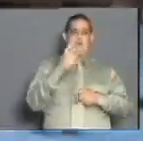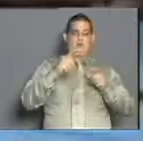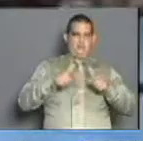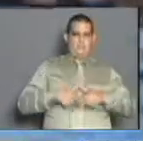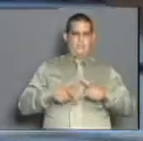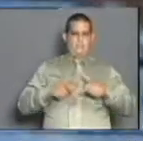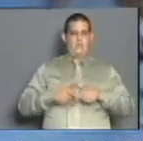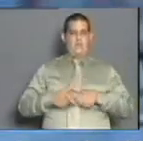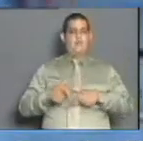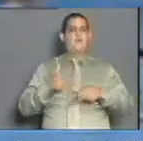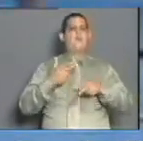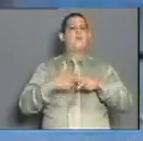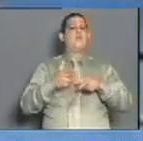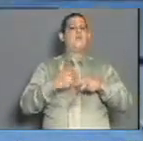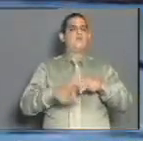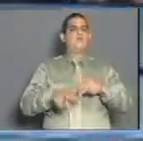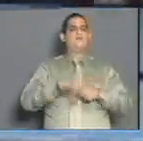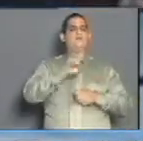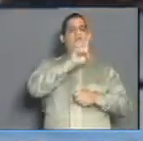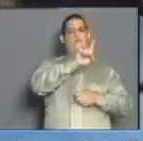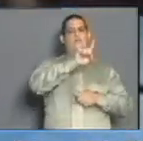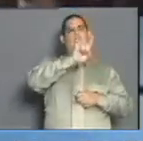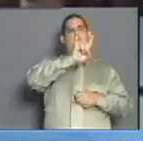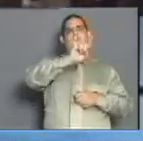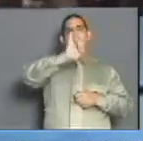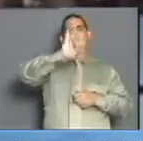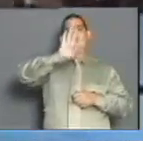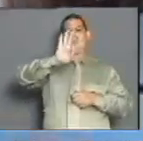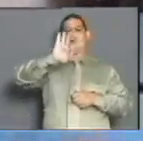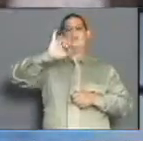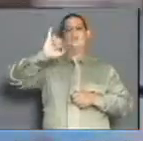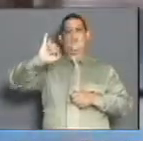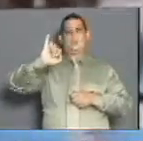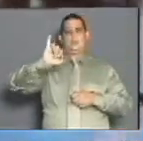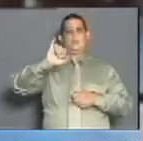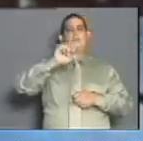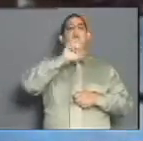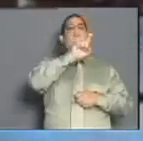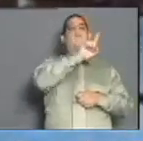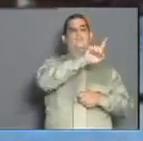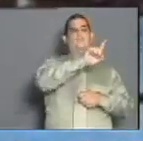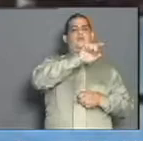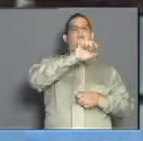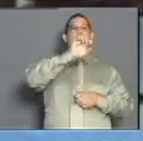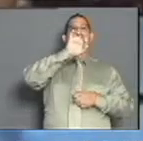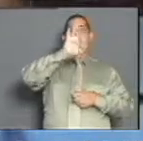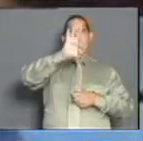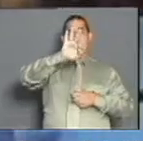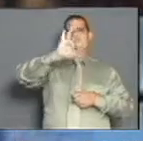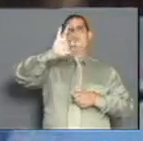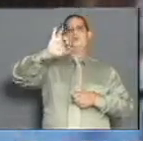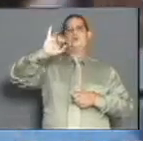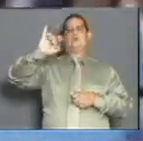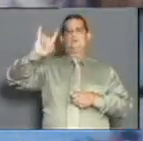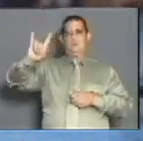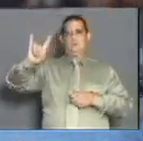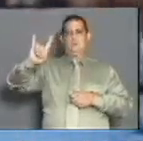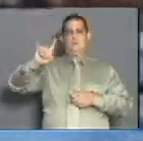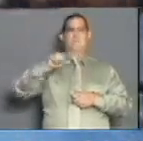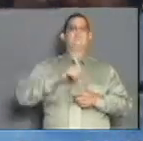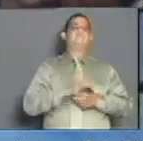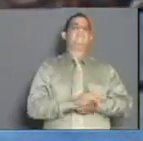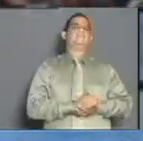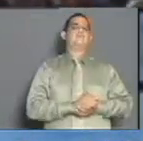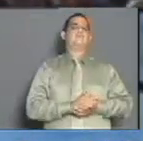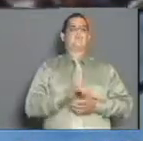en campeonatos mundiales, Reno 1986, Moscú 1989 y Cygney 1991. También fue